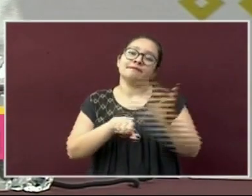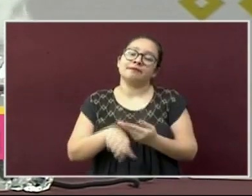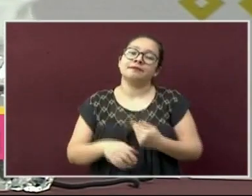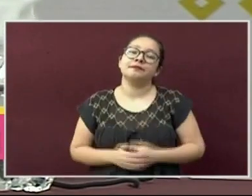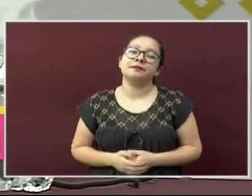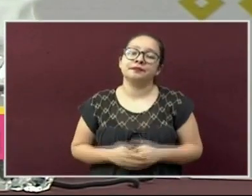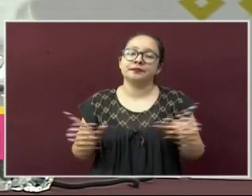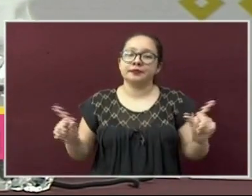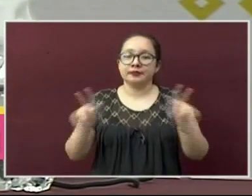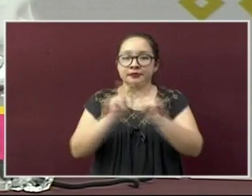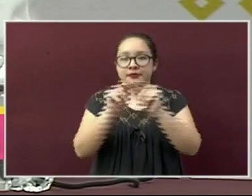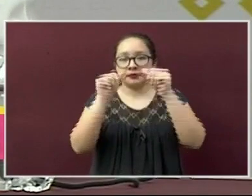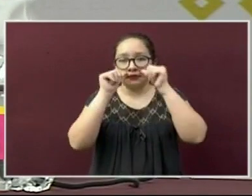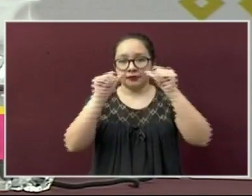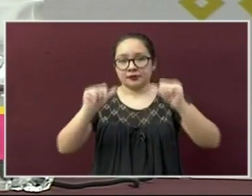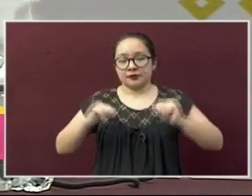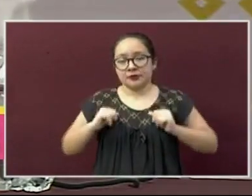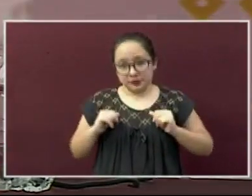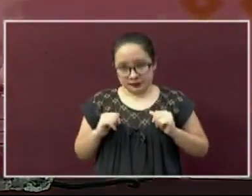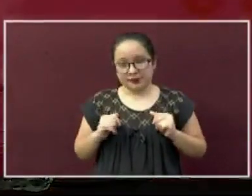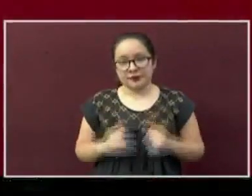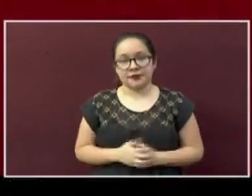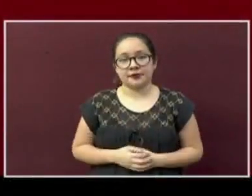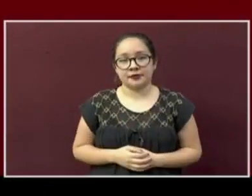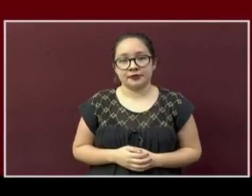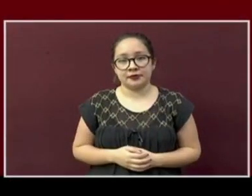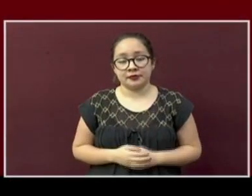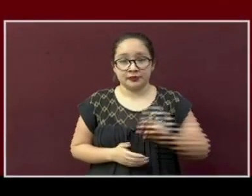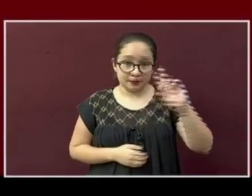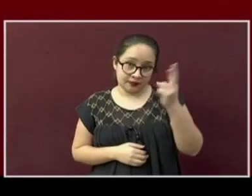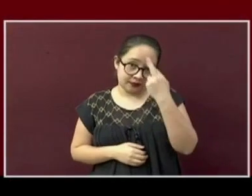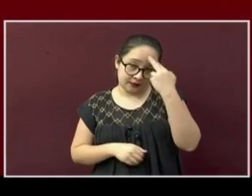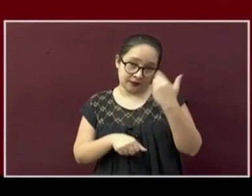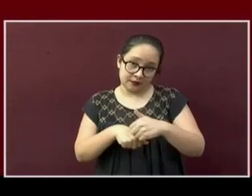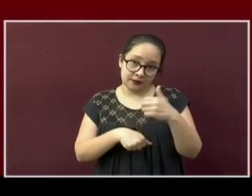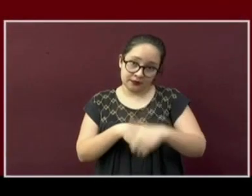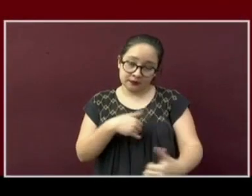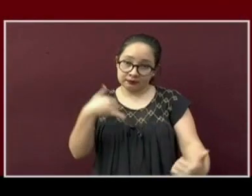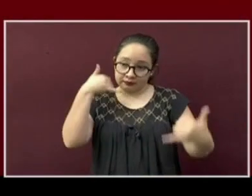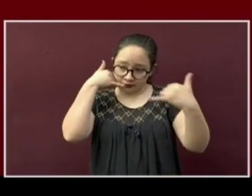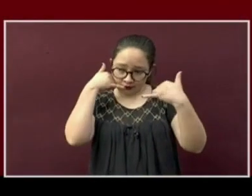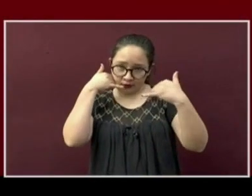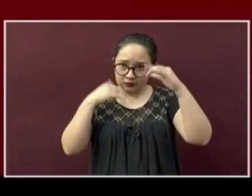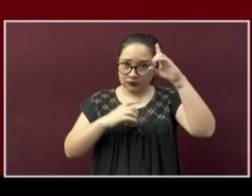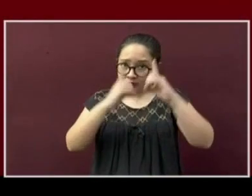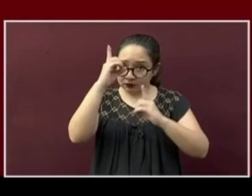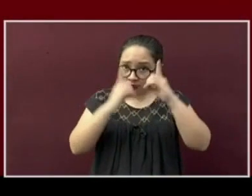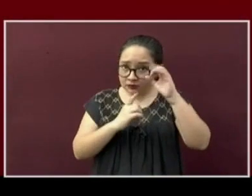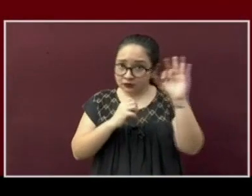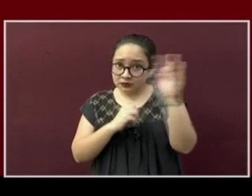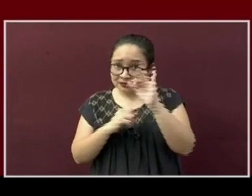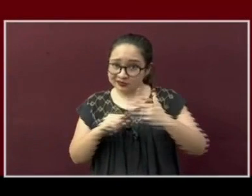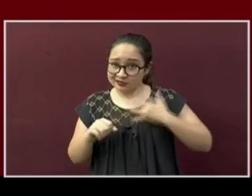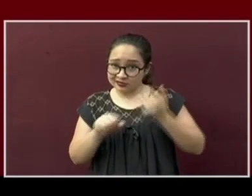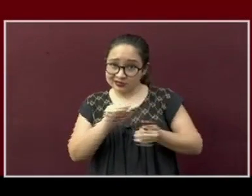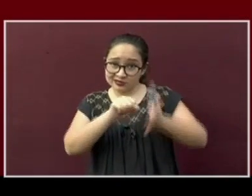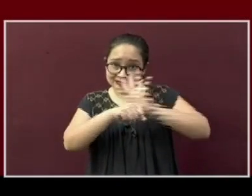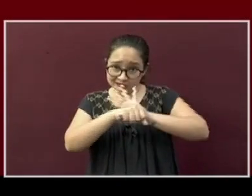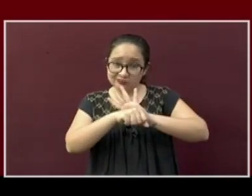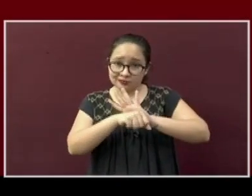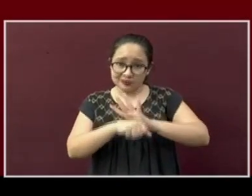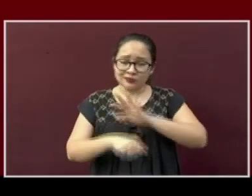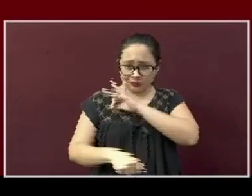agradezco la atención a estas conferencias. Les recuerdo el número para que llamen en caso de dudas o de síntomas de